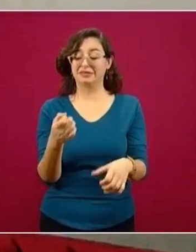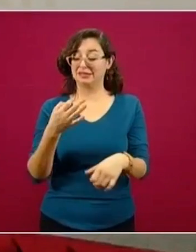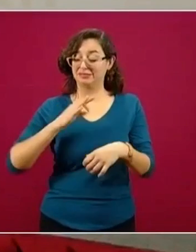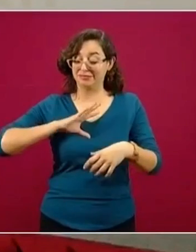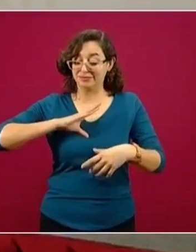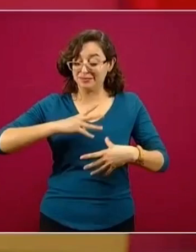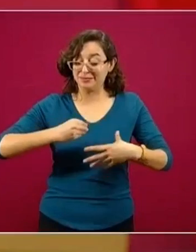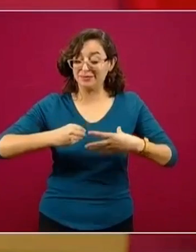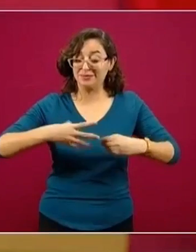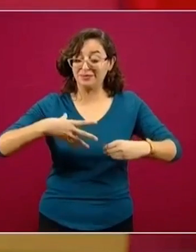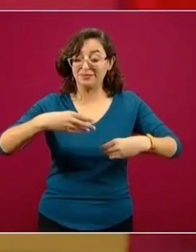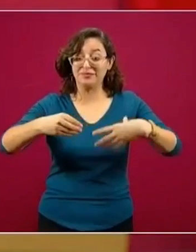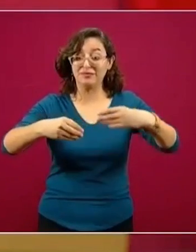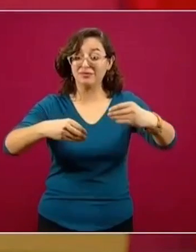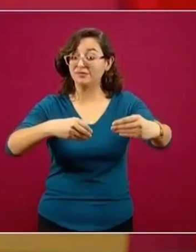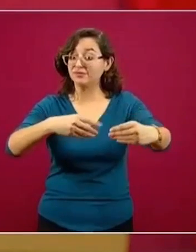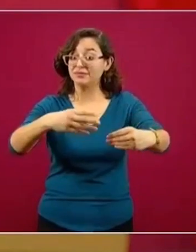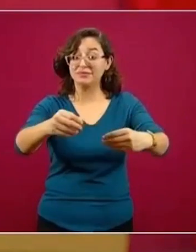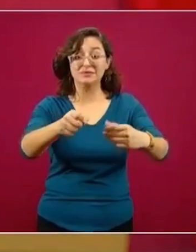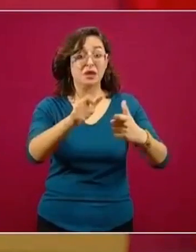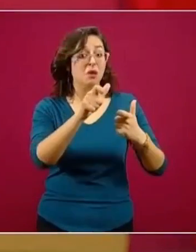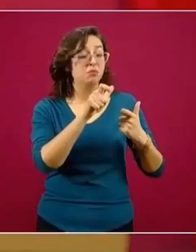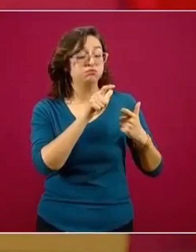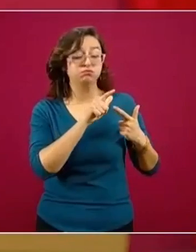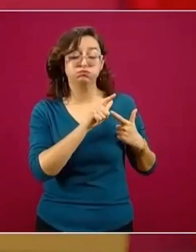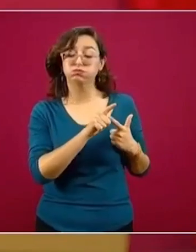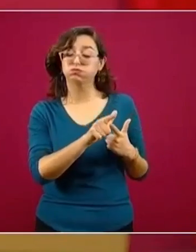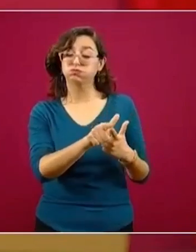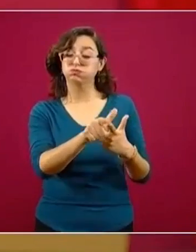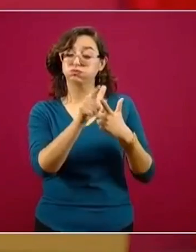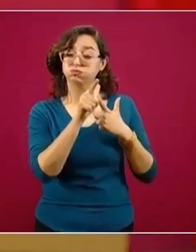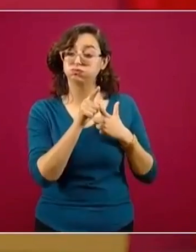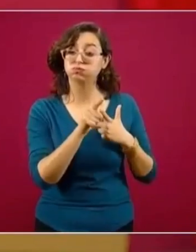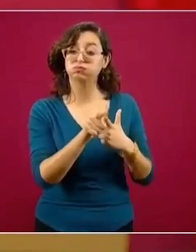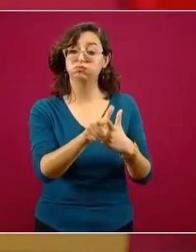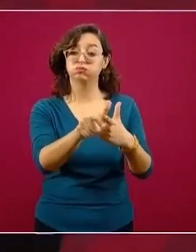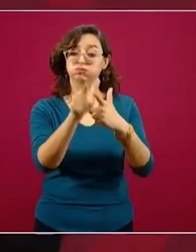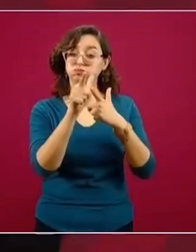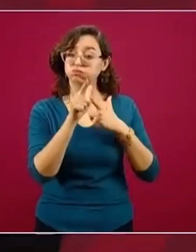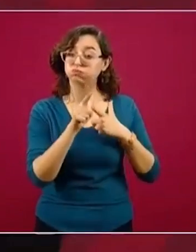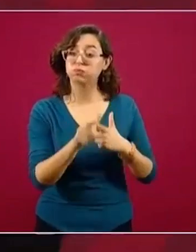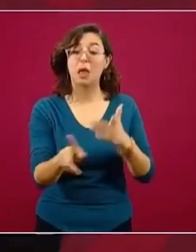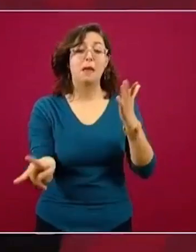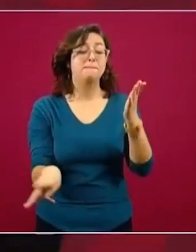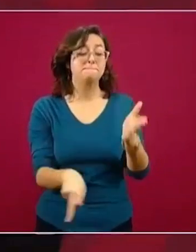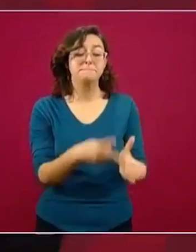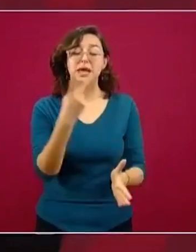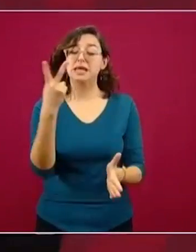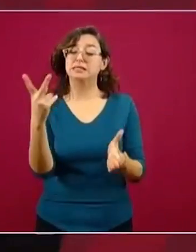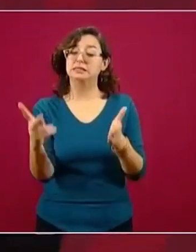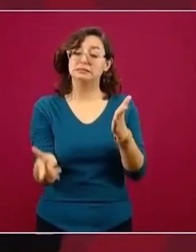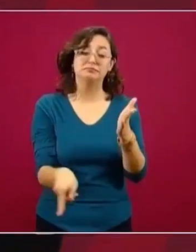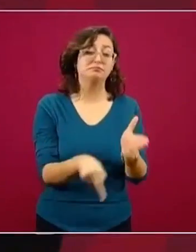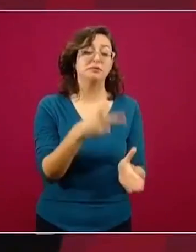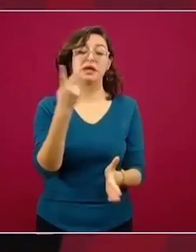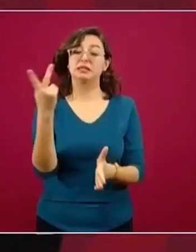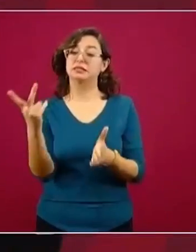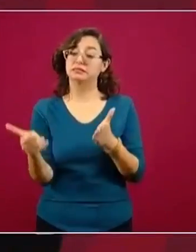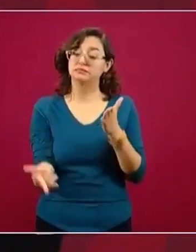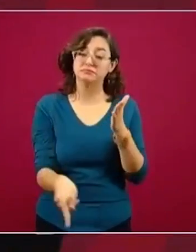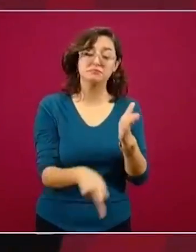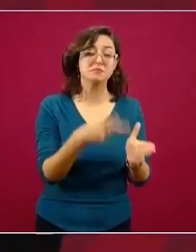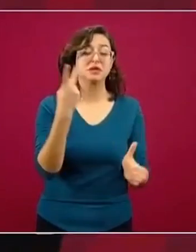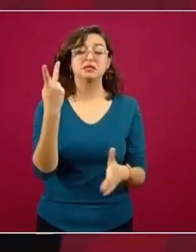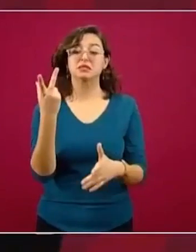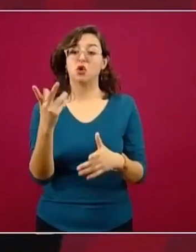es que la epidemia de COVID-19 esté teniendo nuevas oleadas o nuevas